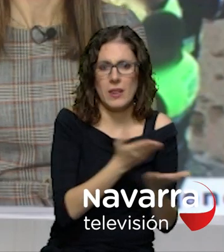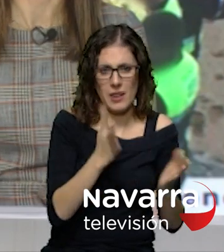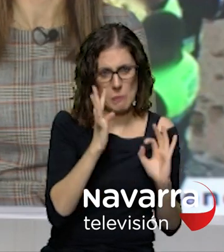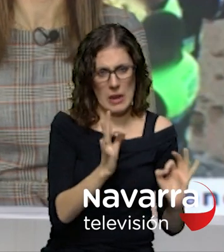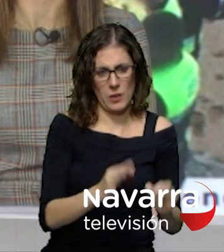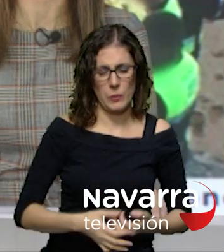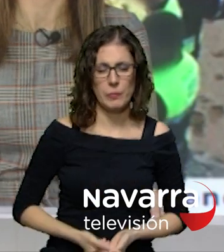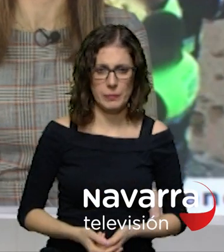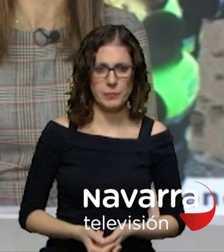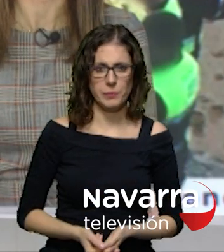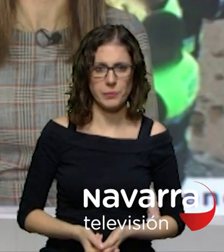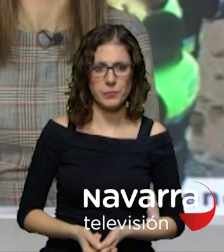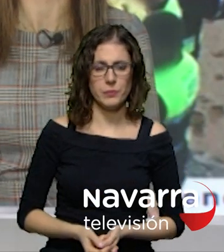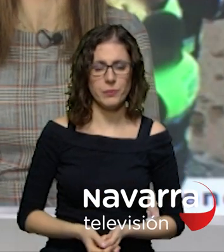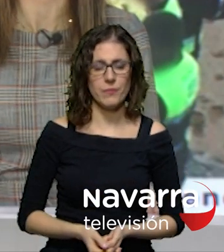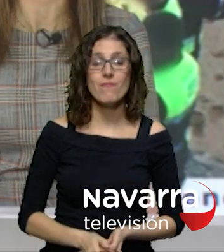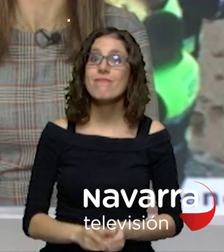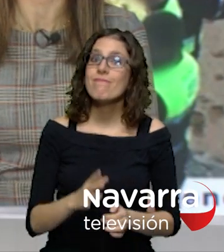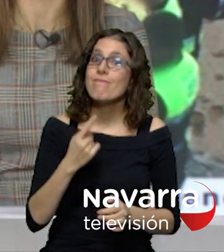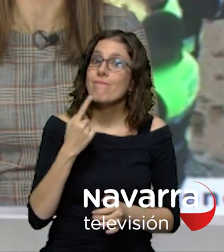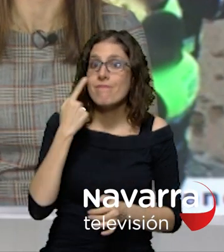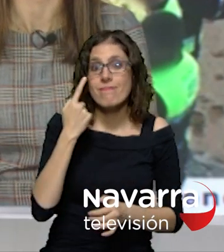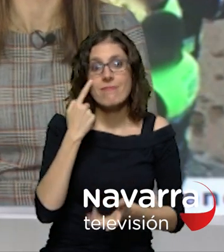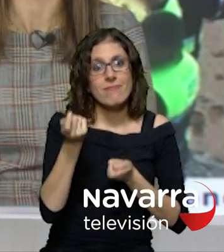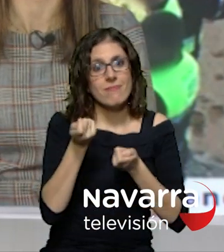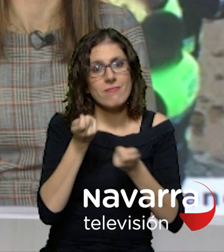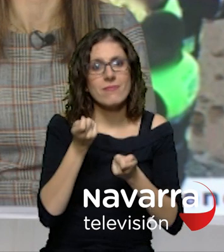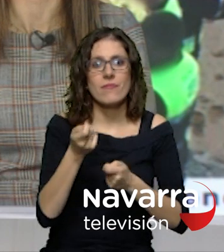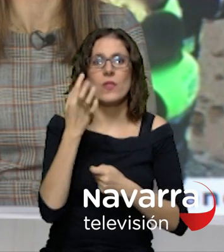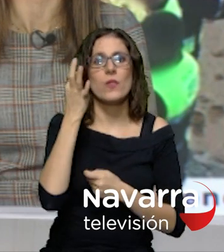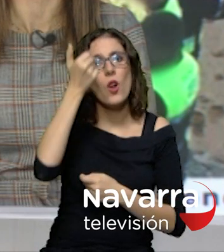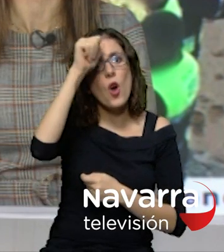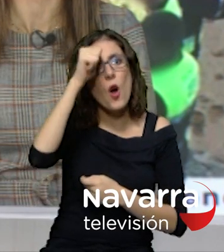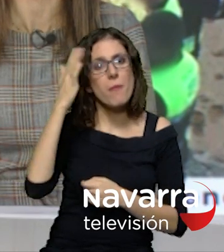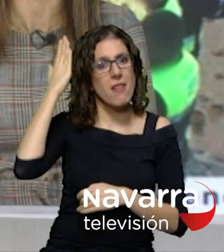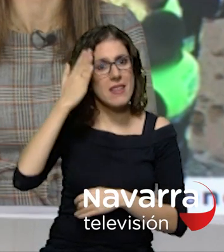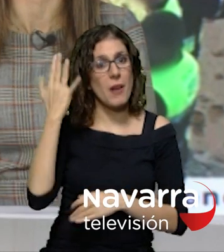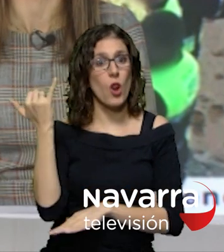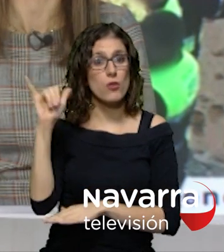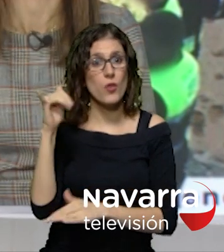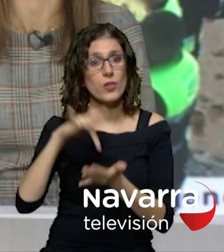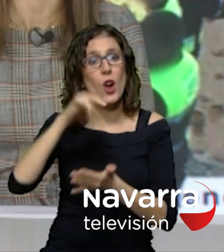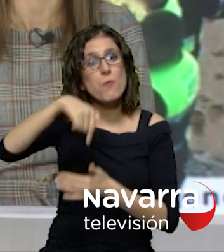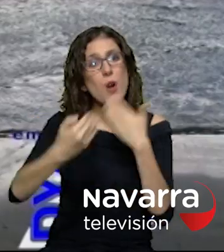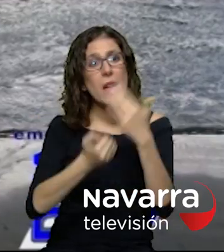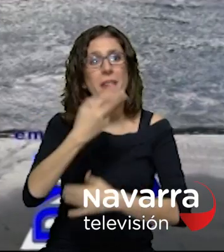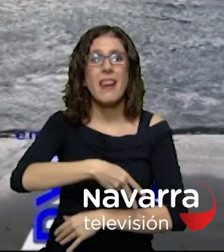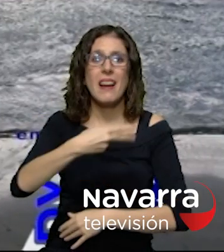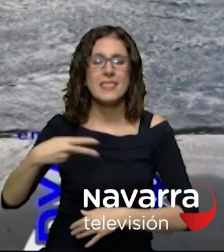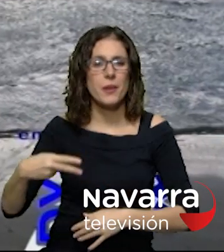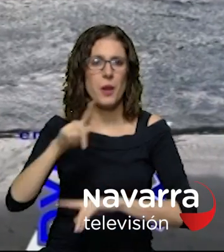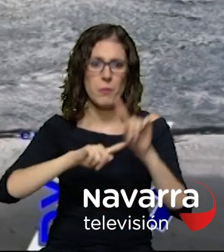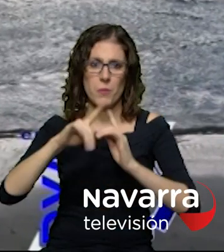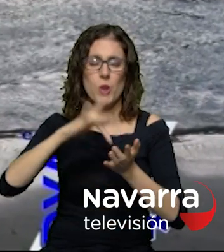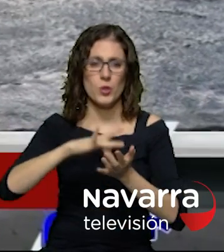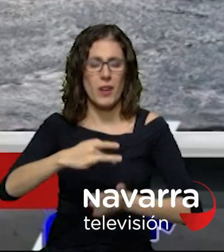y pendientes del estado de un surfista navarro en estado crítico tras ser reanimado en cantabria esta mañana el joven de 26 años y vecino